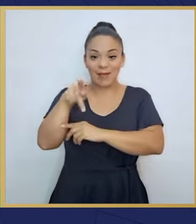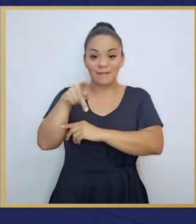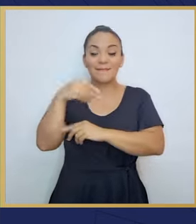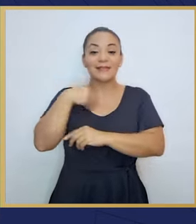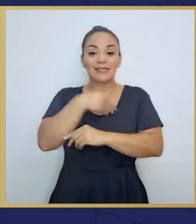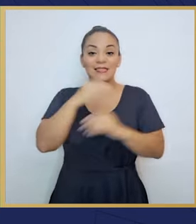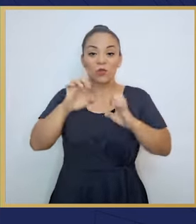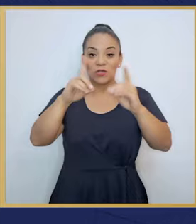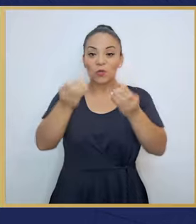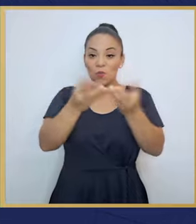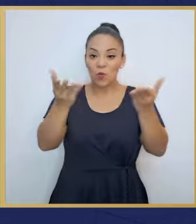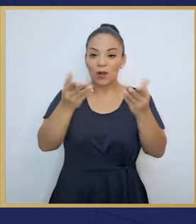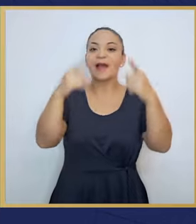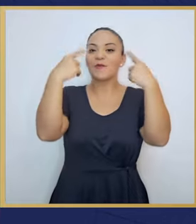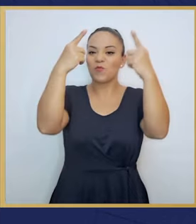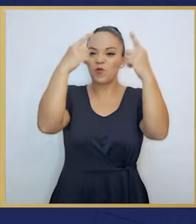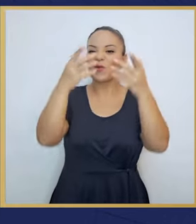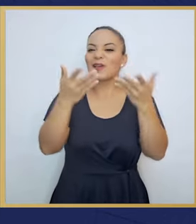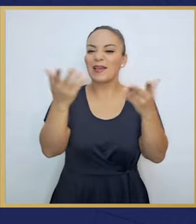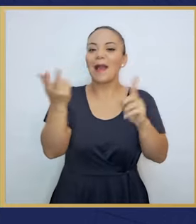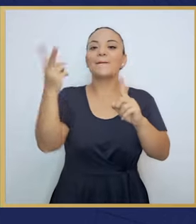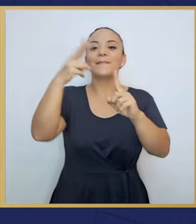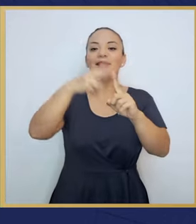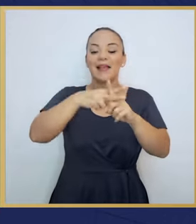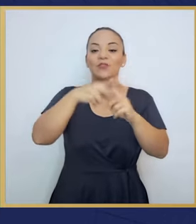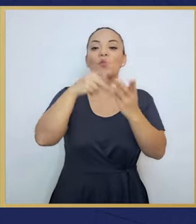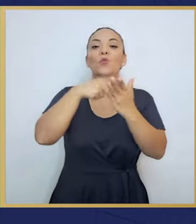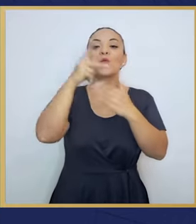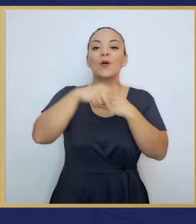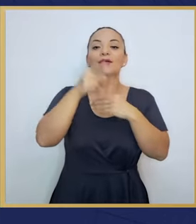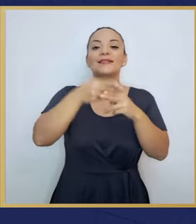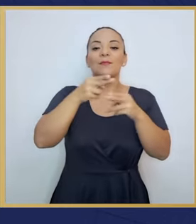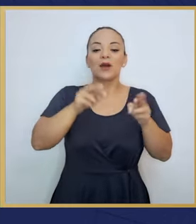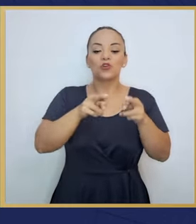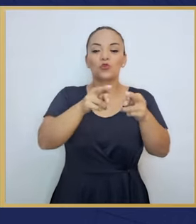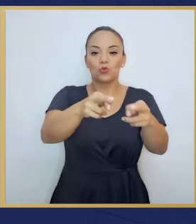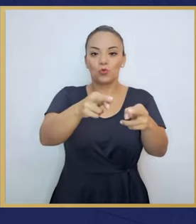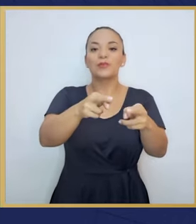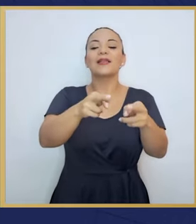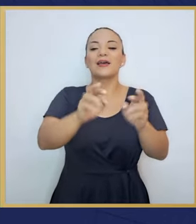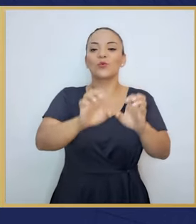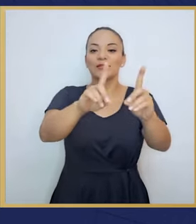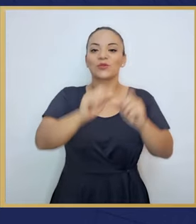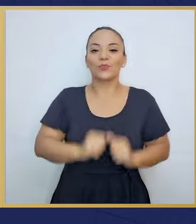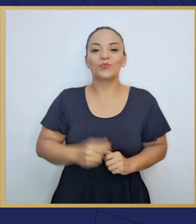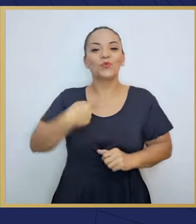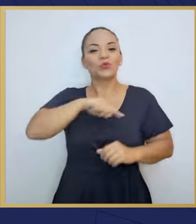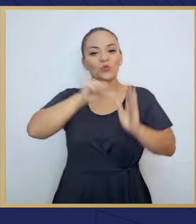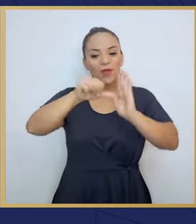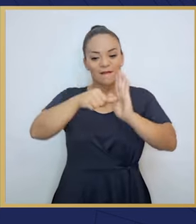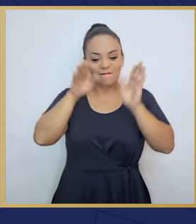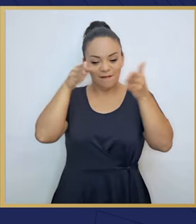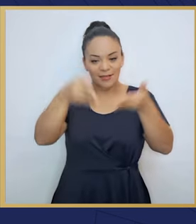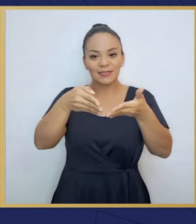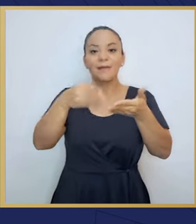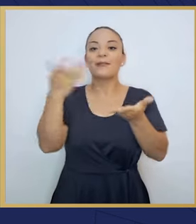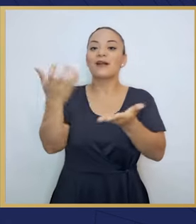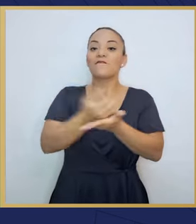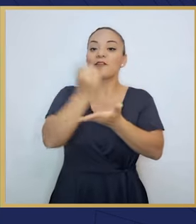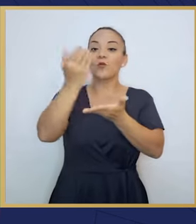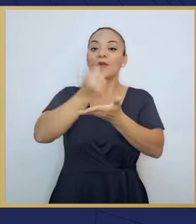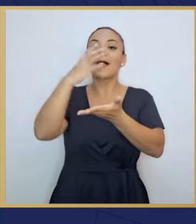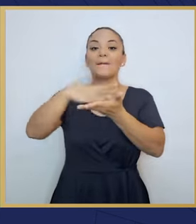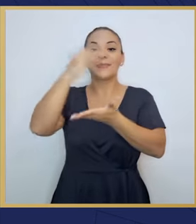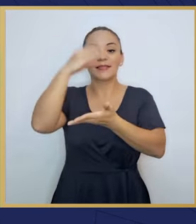Educación Pública hemos alcanzado al implementar la Ruta de la Educación. Hemos puesto especial énfasis en la recuperación de